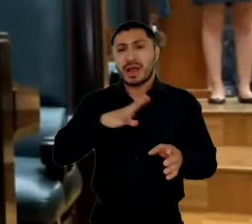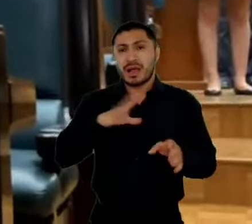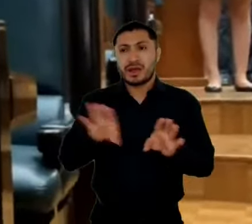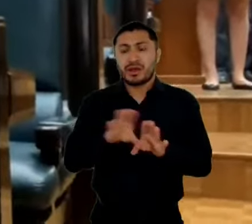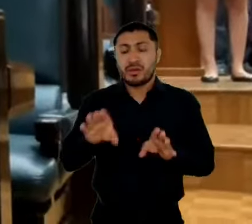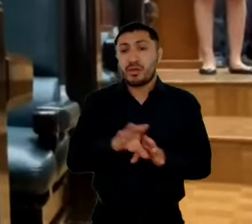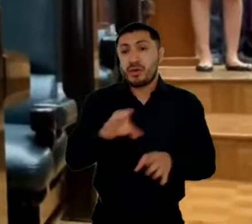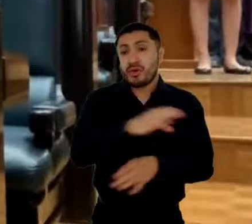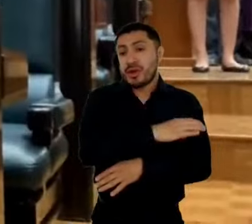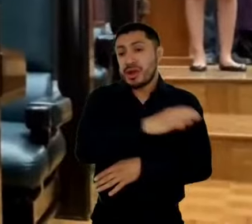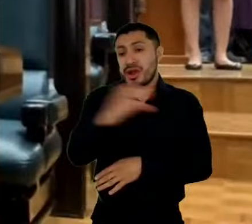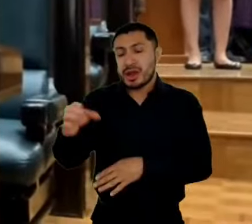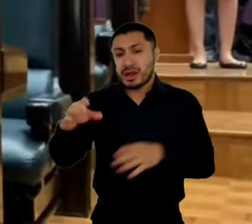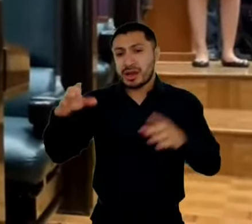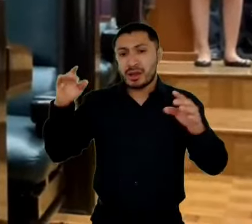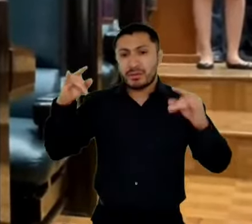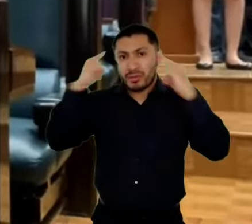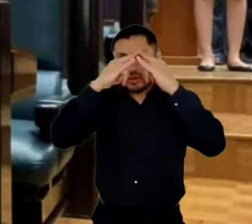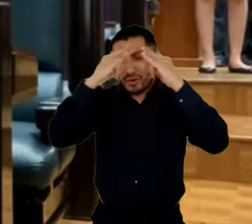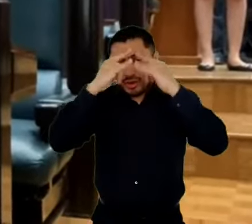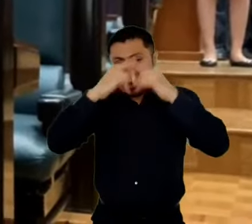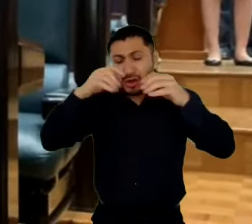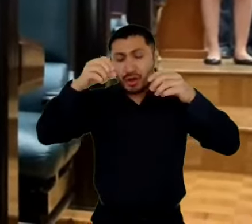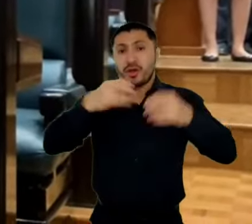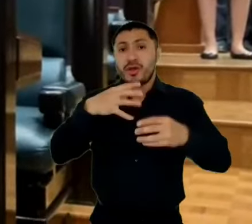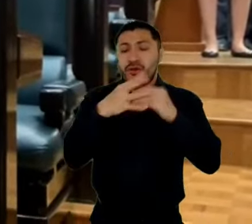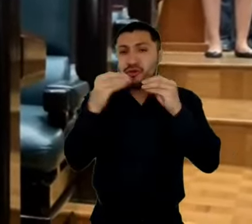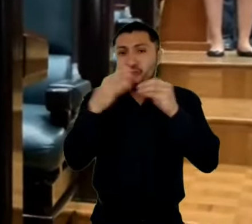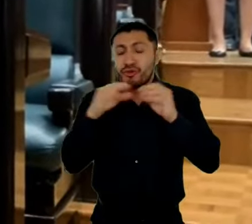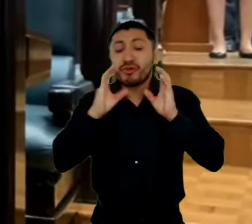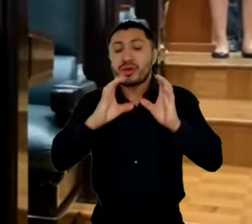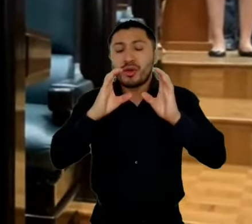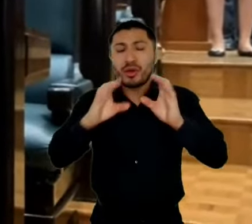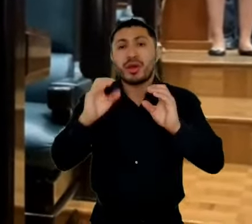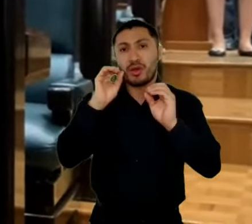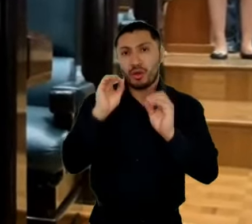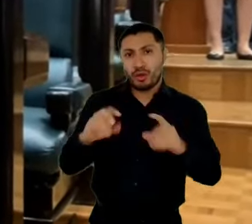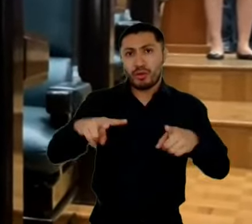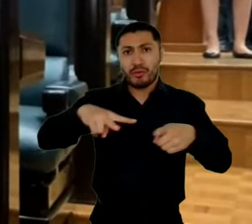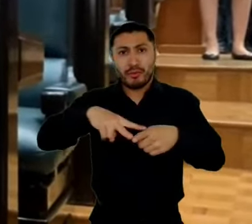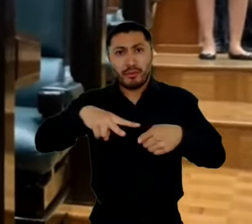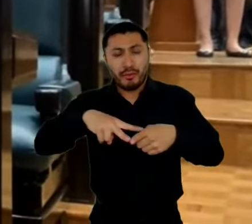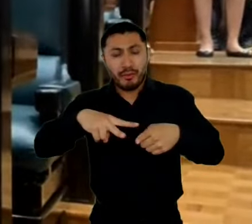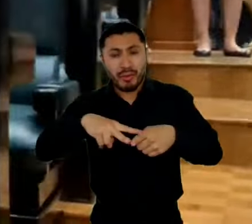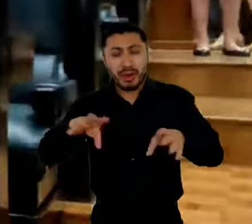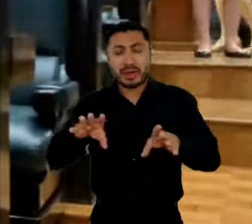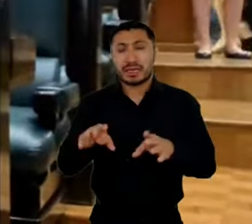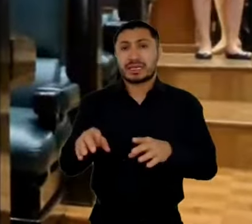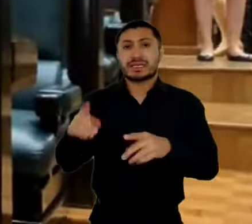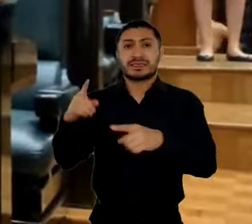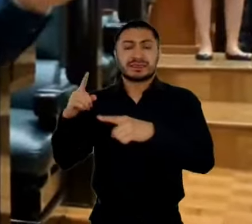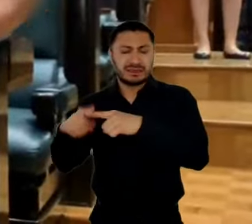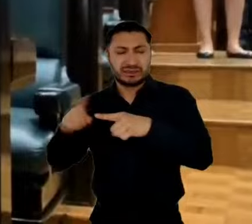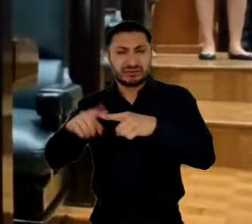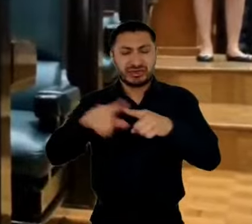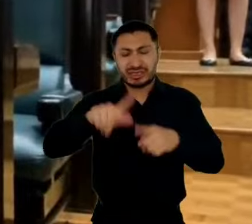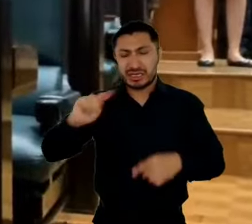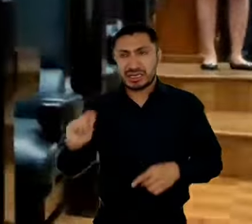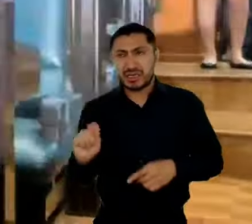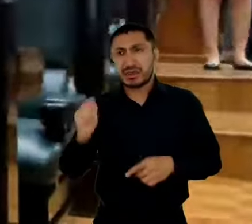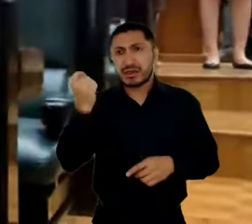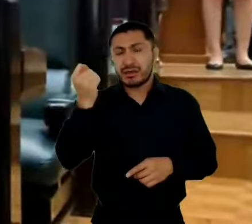quienes han instalado parques fotovoltaicos y buscan inhibir